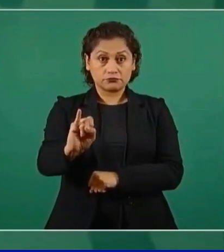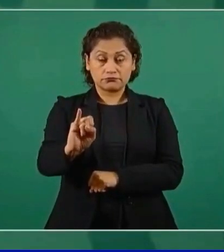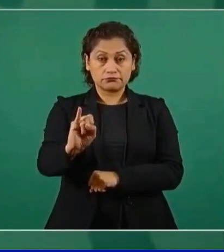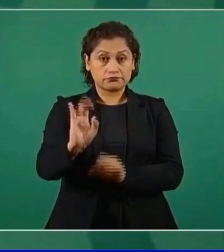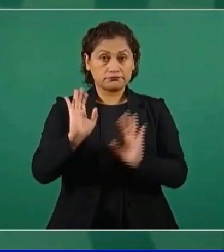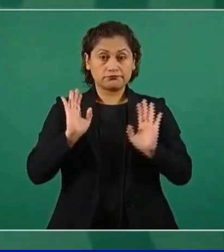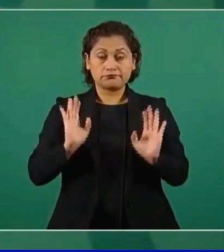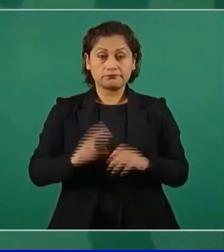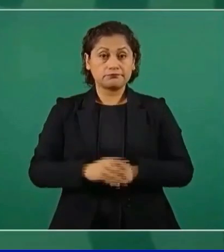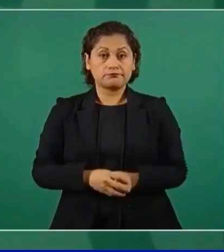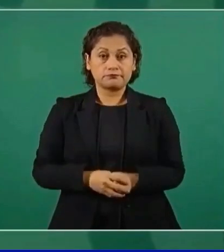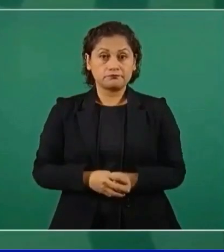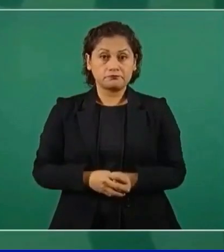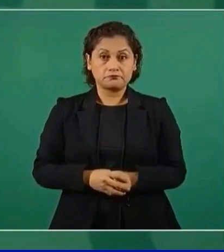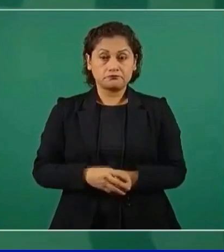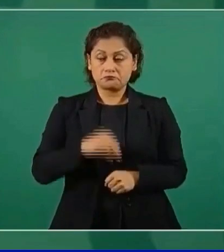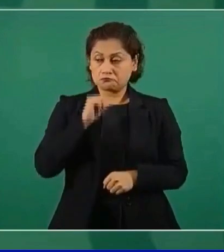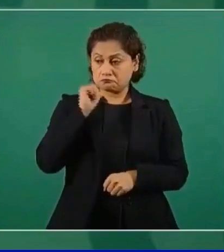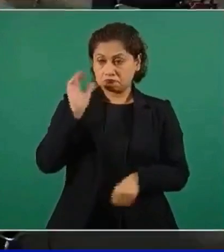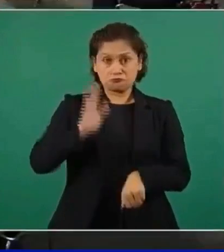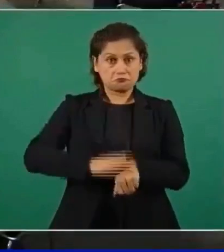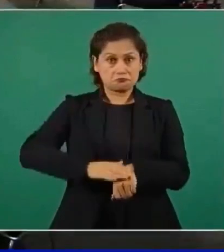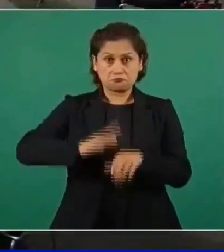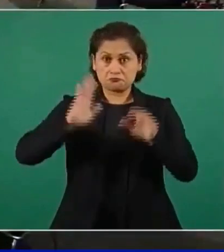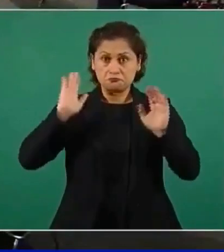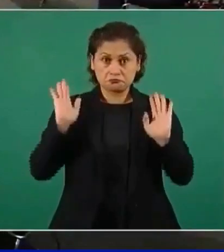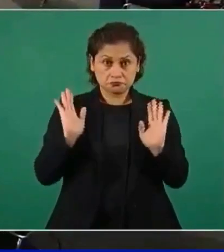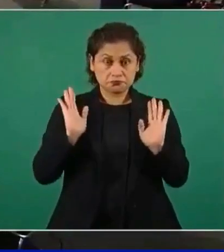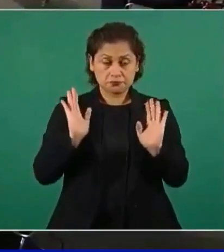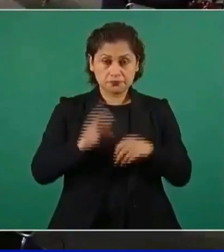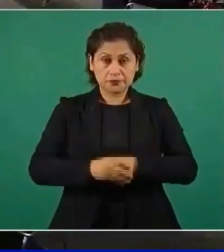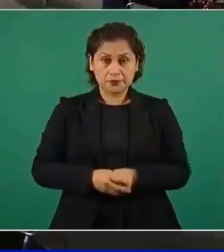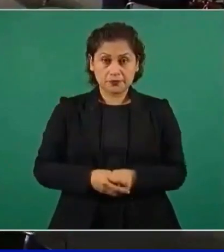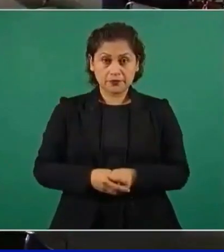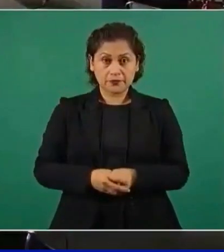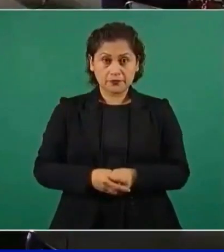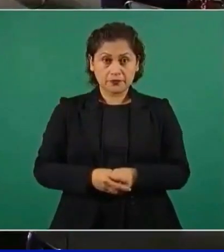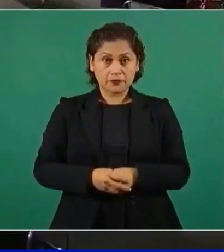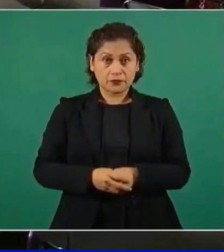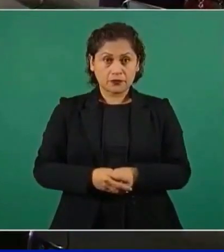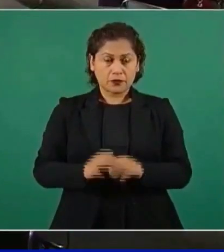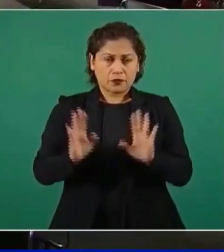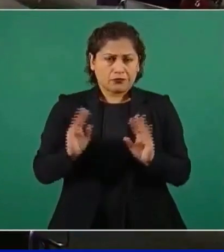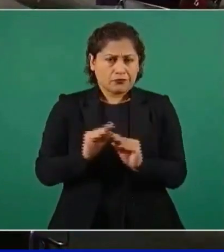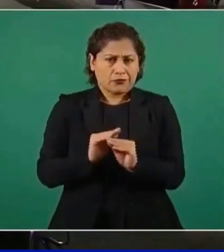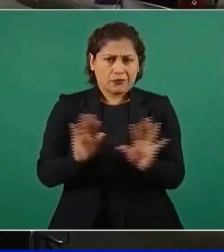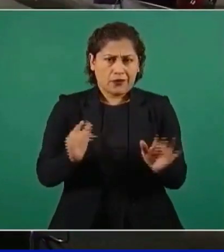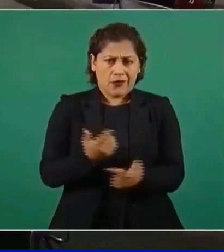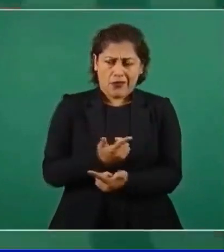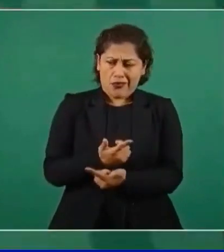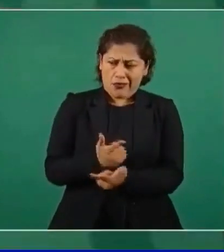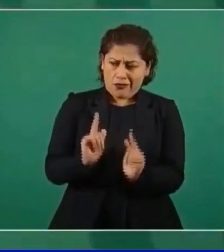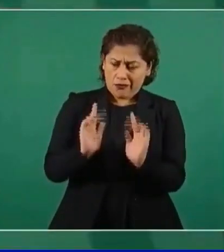Y adelante, con absoluta libertad,